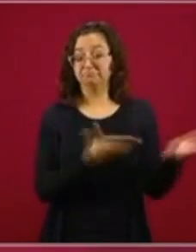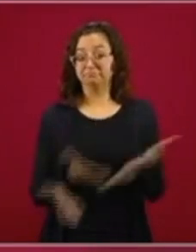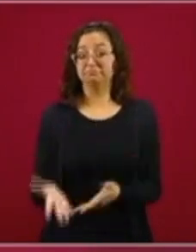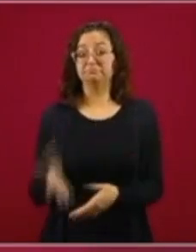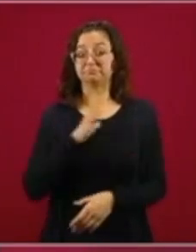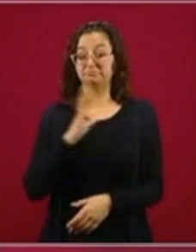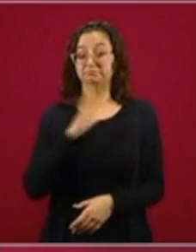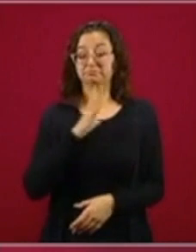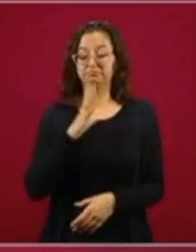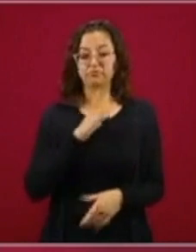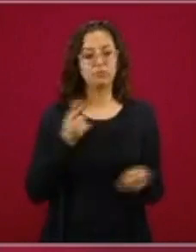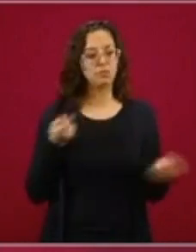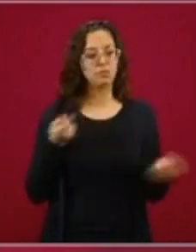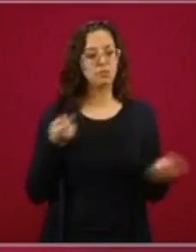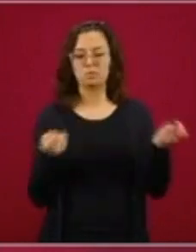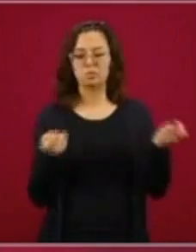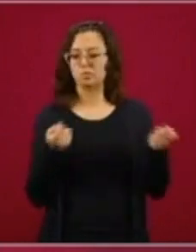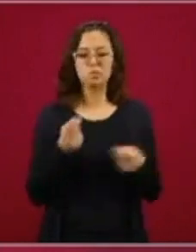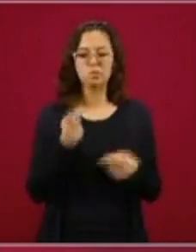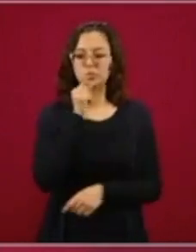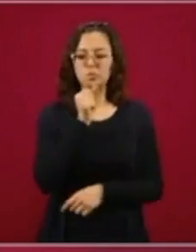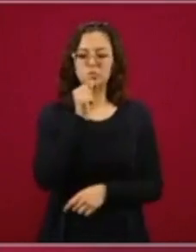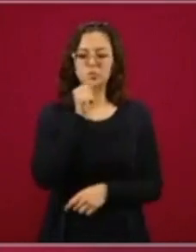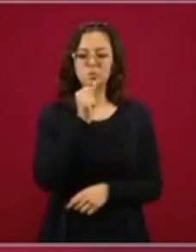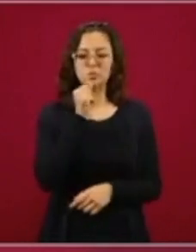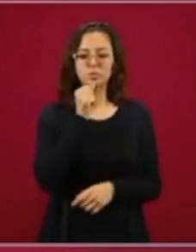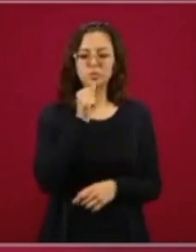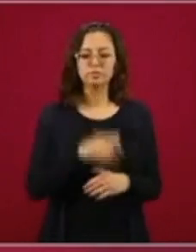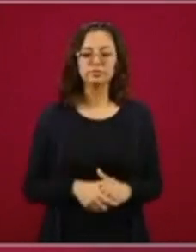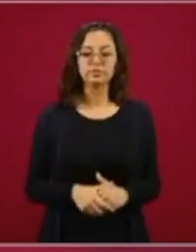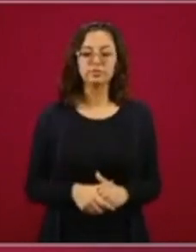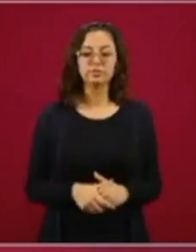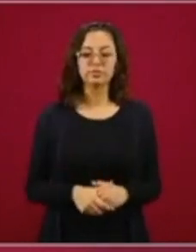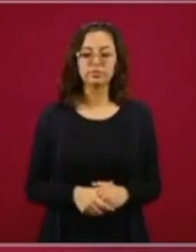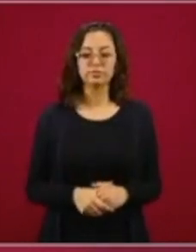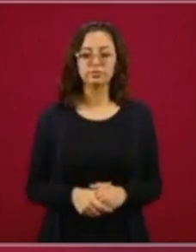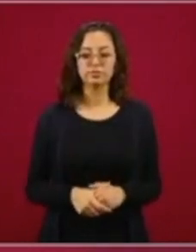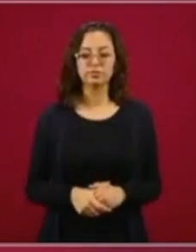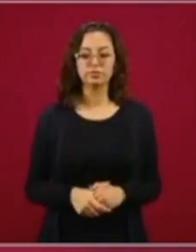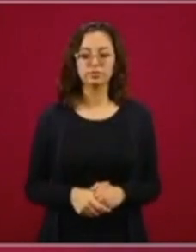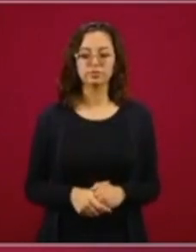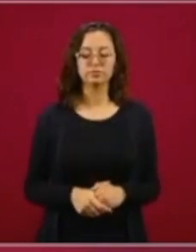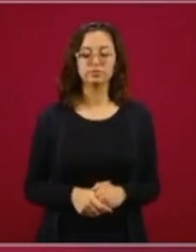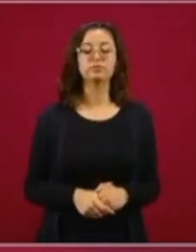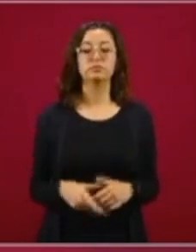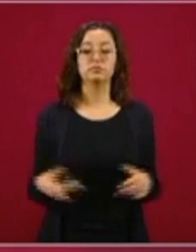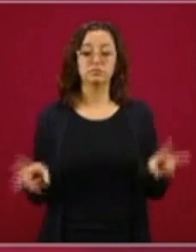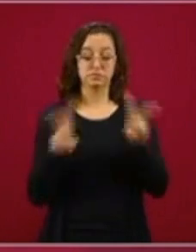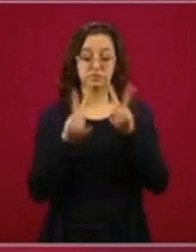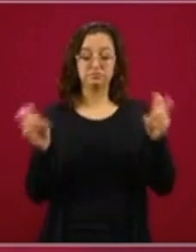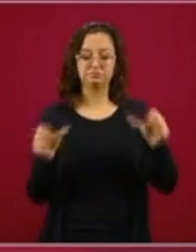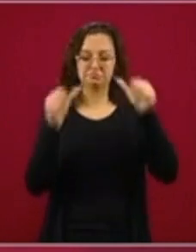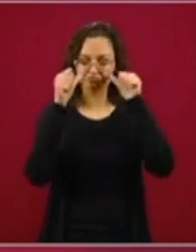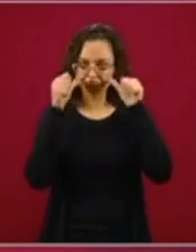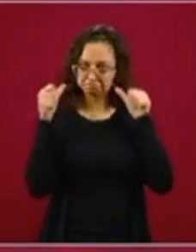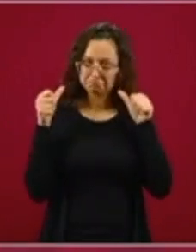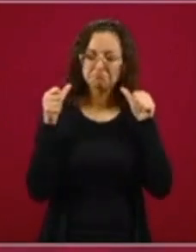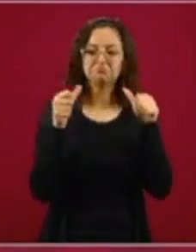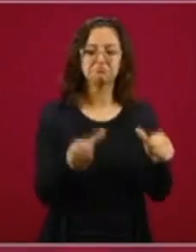tener control y vamos a atender este asunto